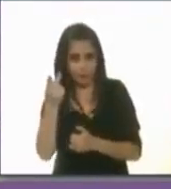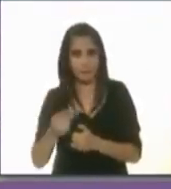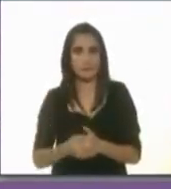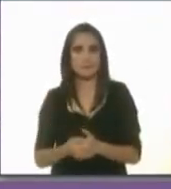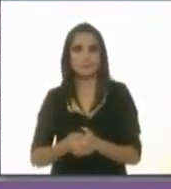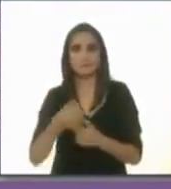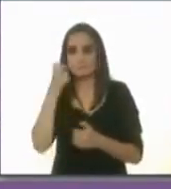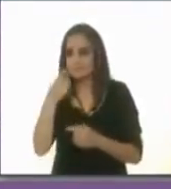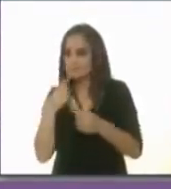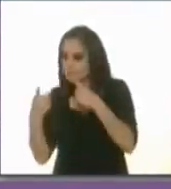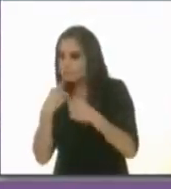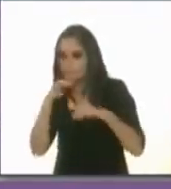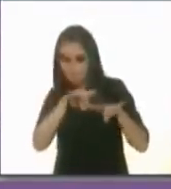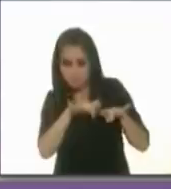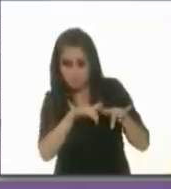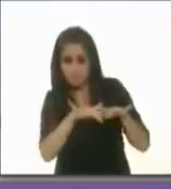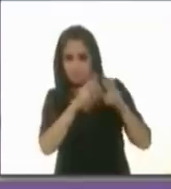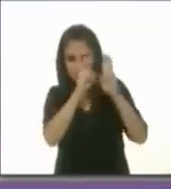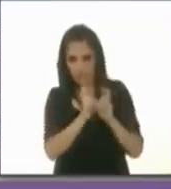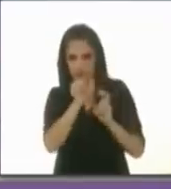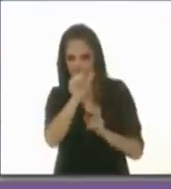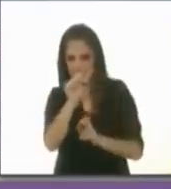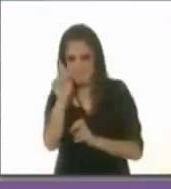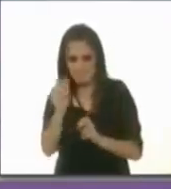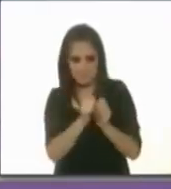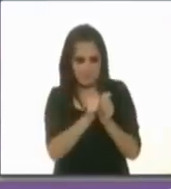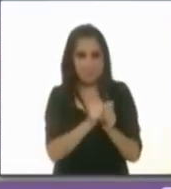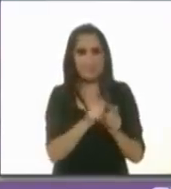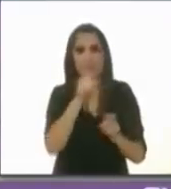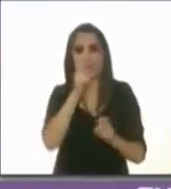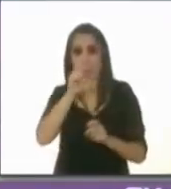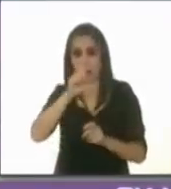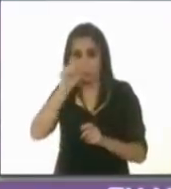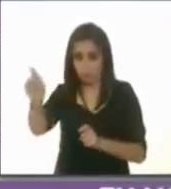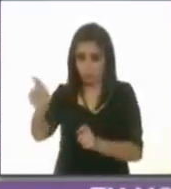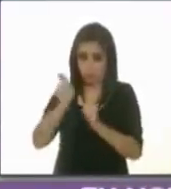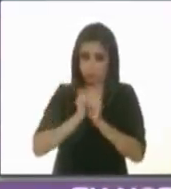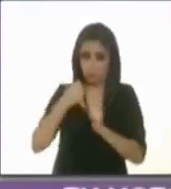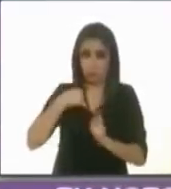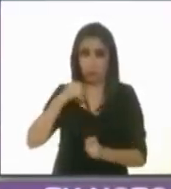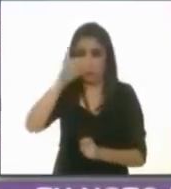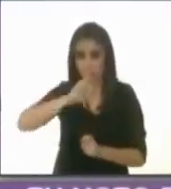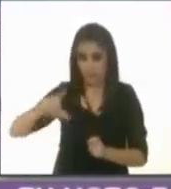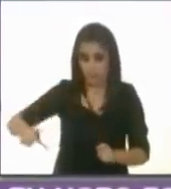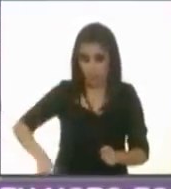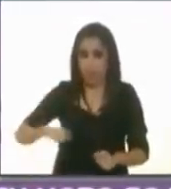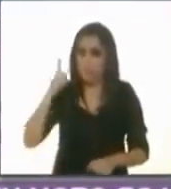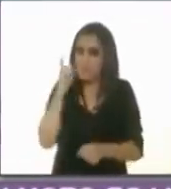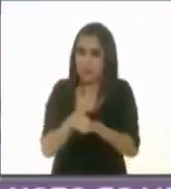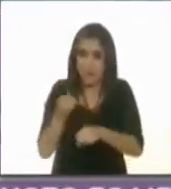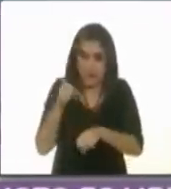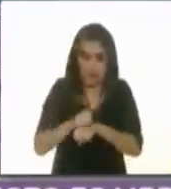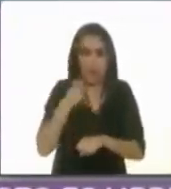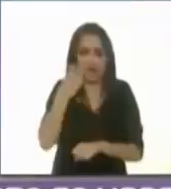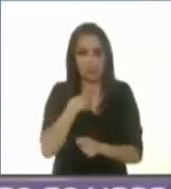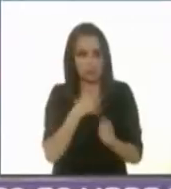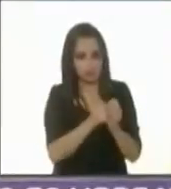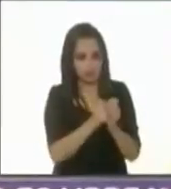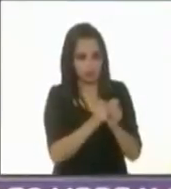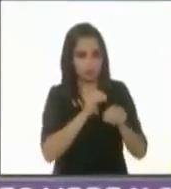esa aplicación estará en el momento que tomemos el primer día de nuestro gobierno. Gracias.